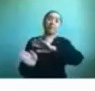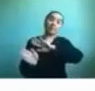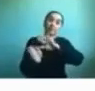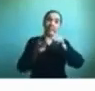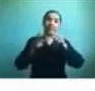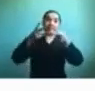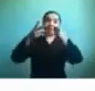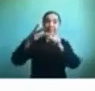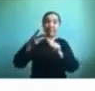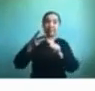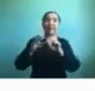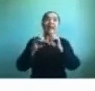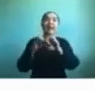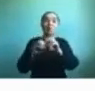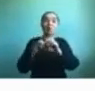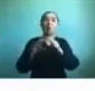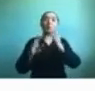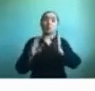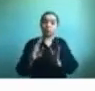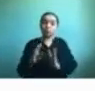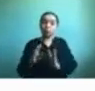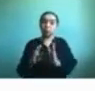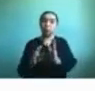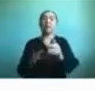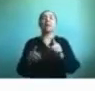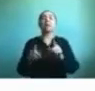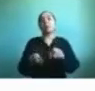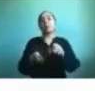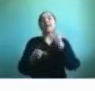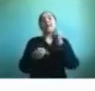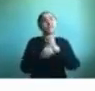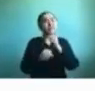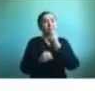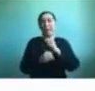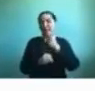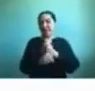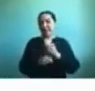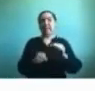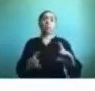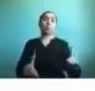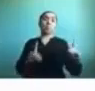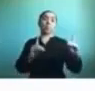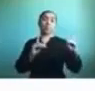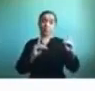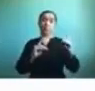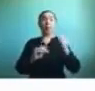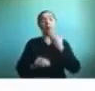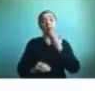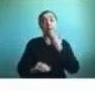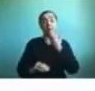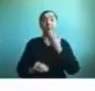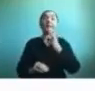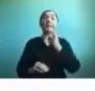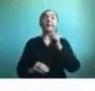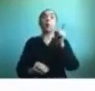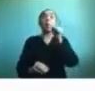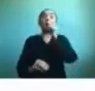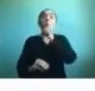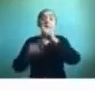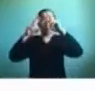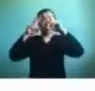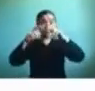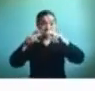continua, en donde se pueden encontrar diferentes talleres y diplomados. Y por último, se encuentra el área de investigación y desarrollo,